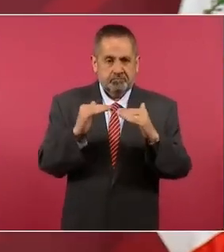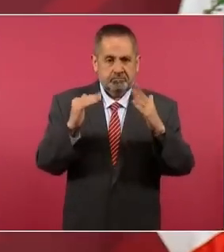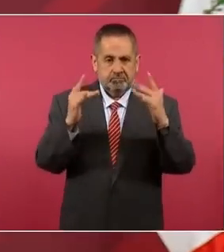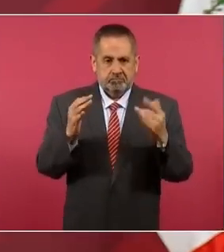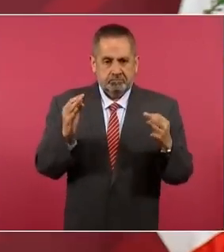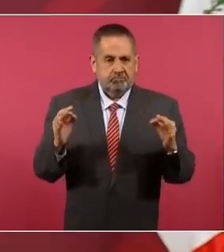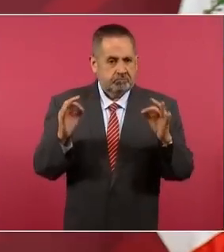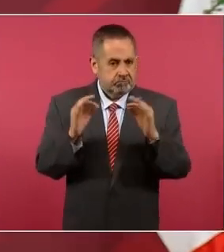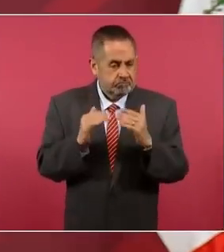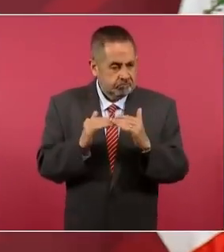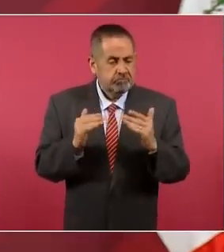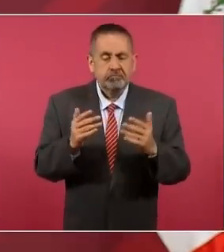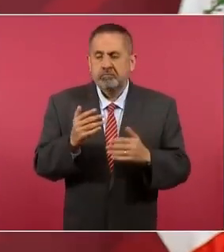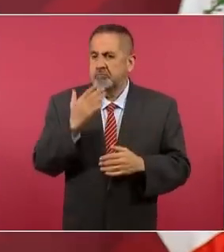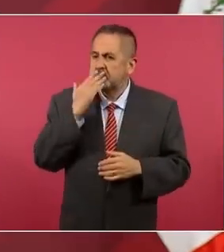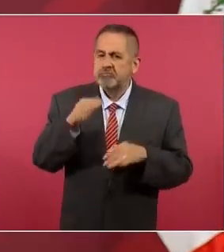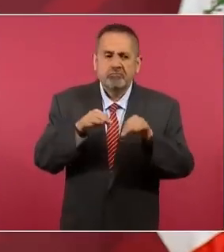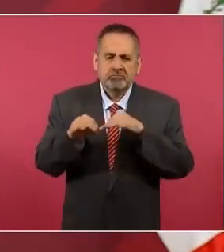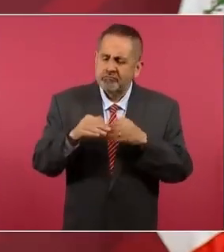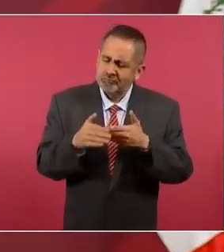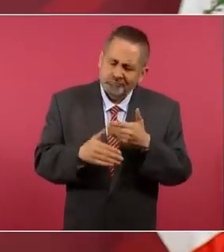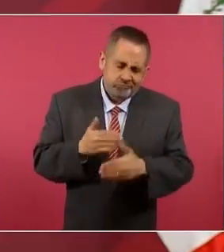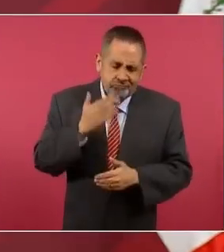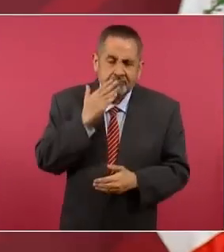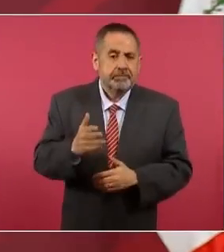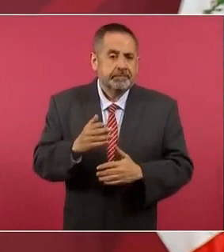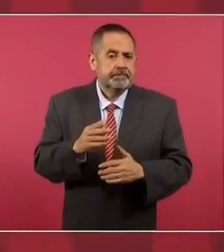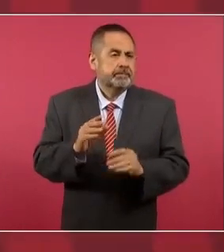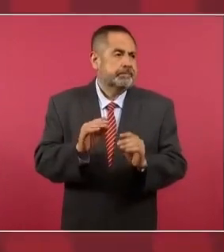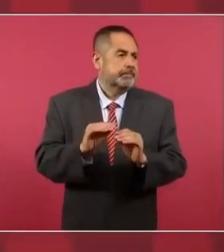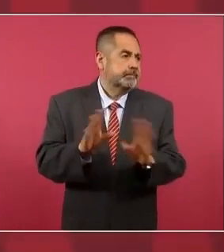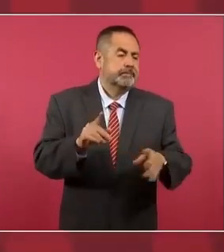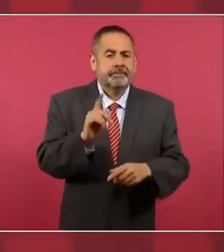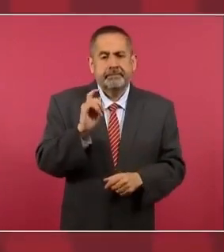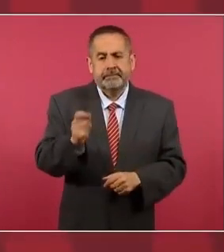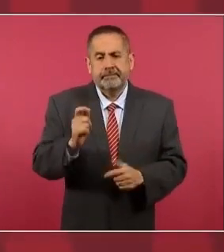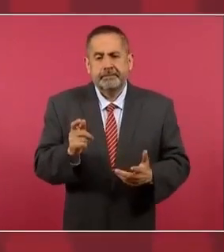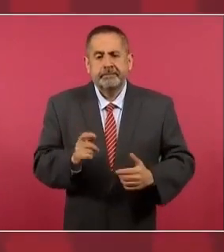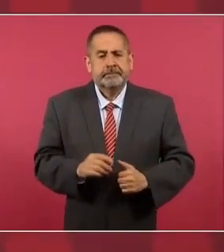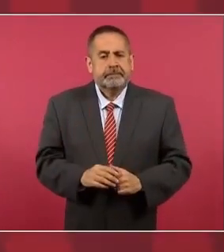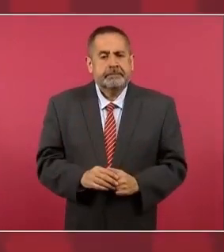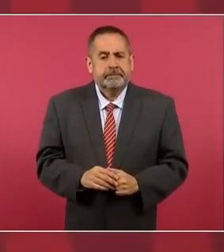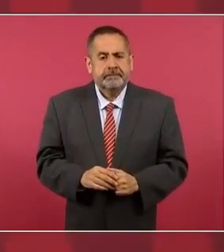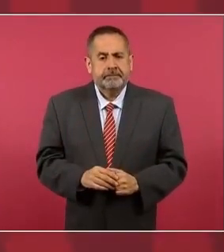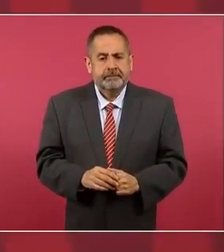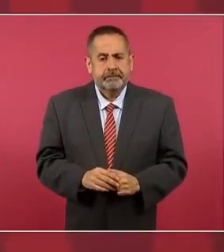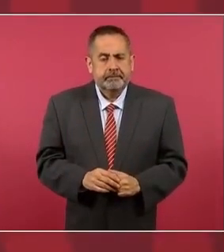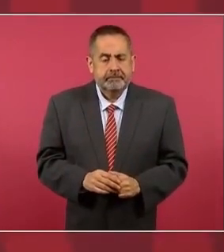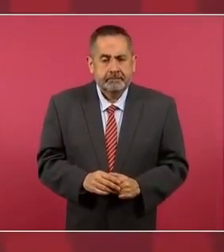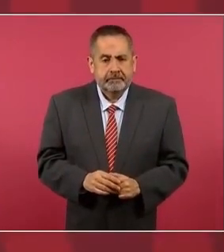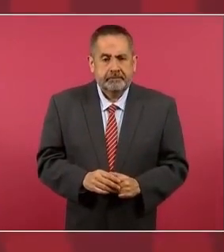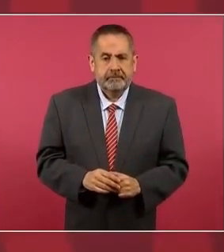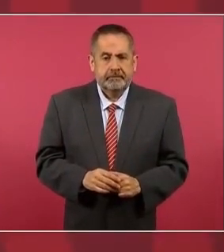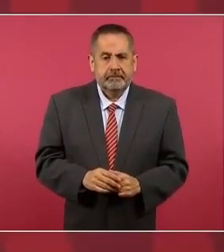un buen trabajo. Desde luego, cuando